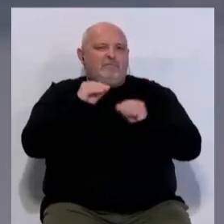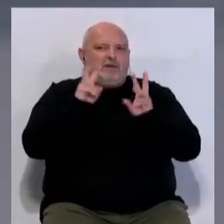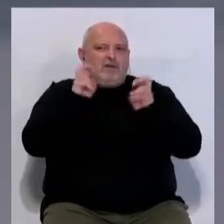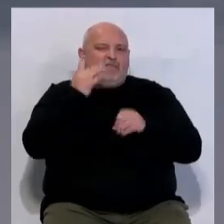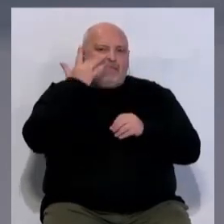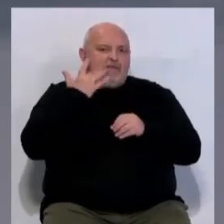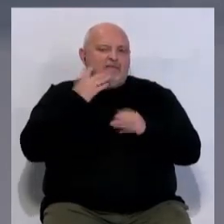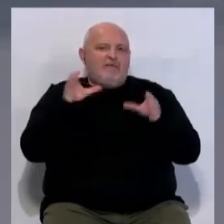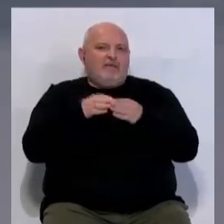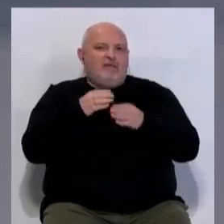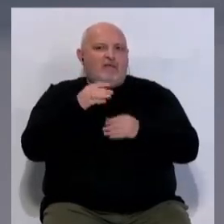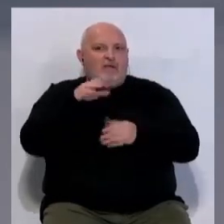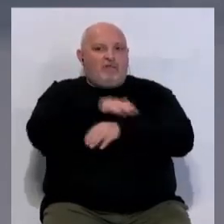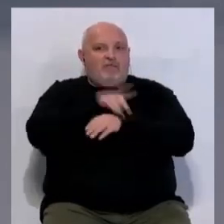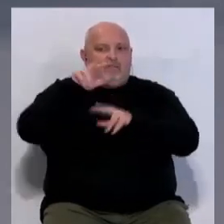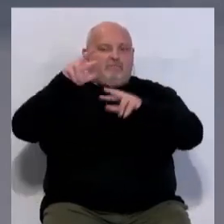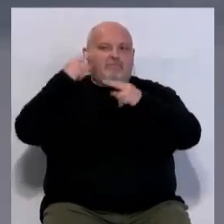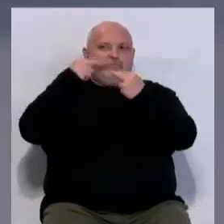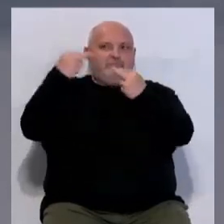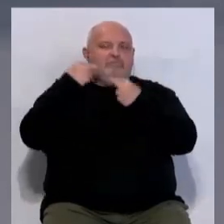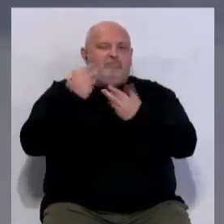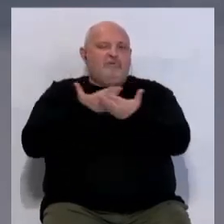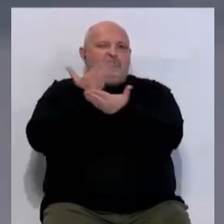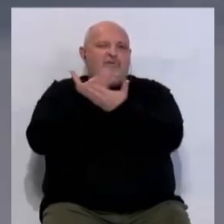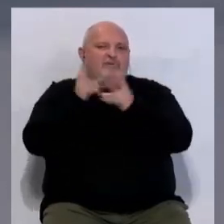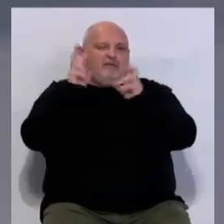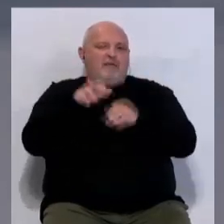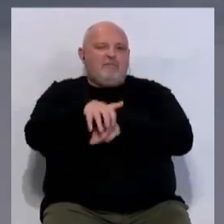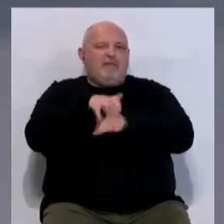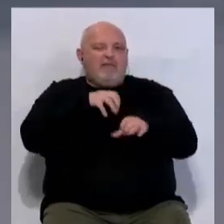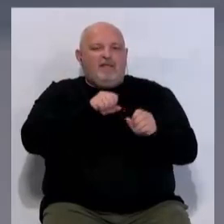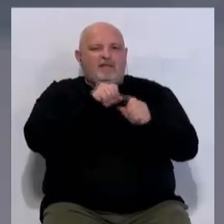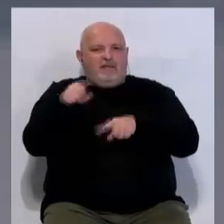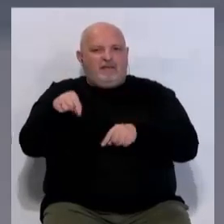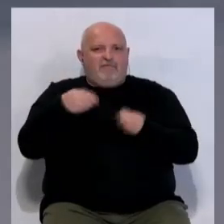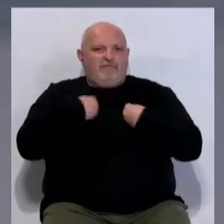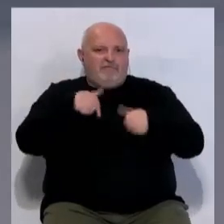trato digno por parte del gobierno central a estas personas solicitantes en su mayoría de asilo.